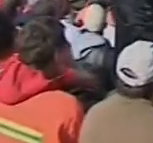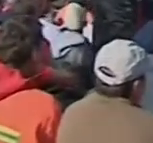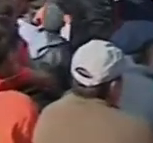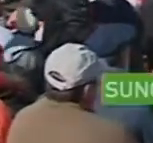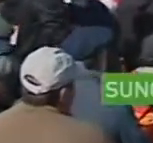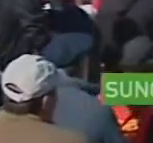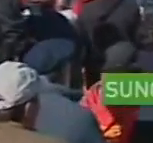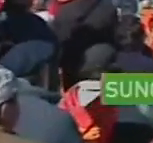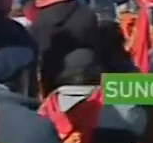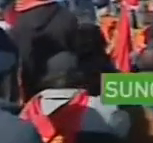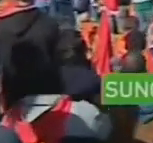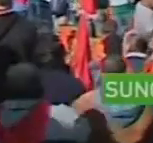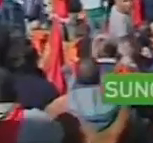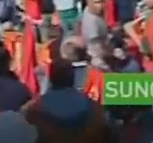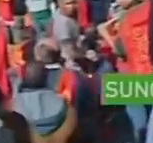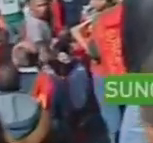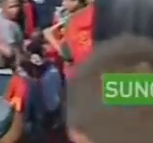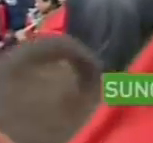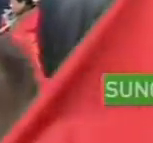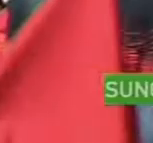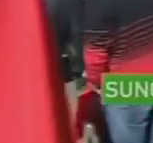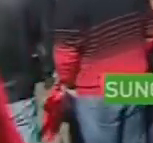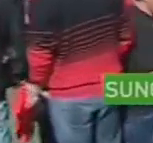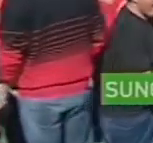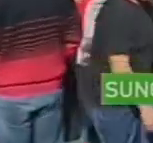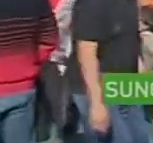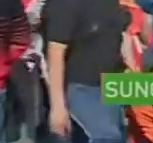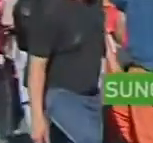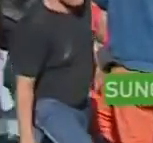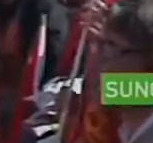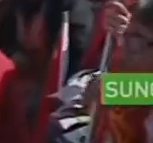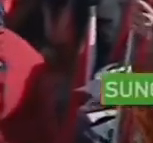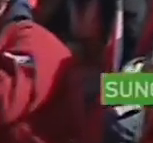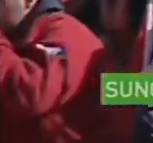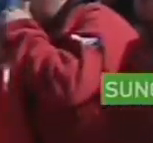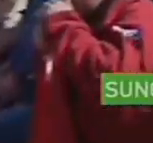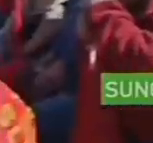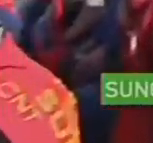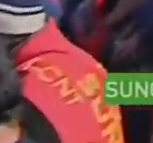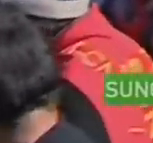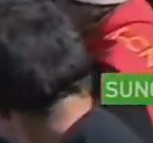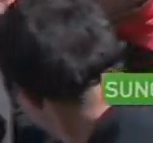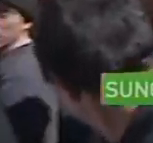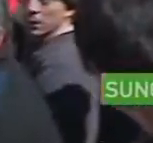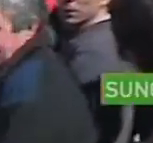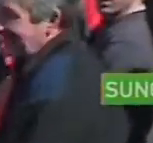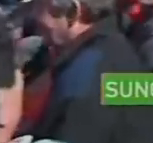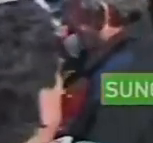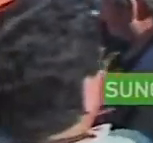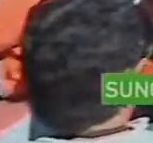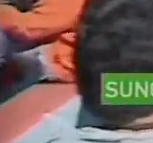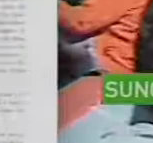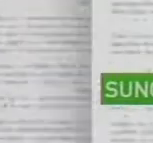multitudinaria asamblea de los trabajadores de la construcción Resolvió la plataforma para los consejos de salarios y definió una serie de